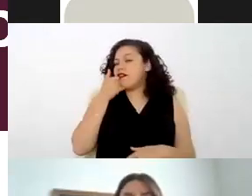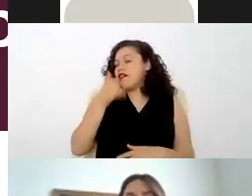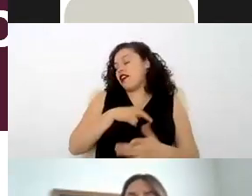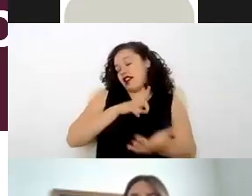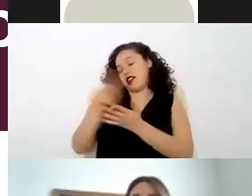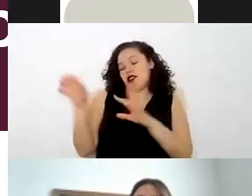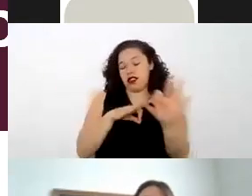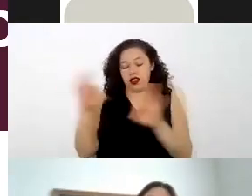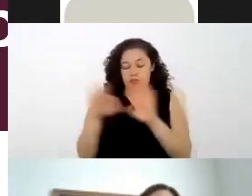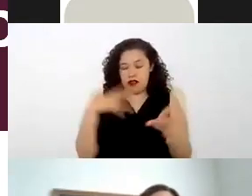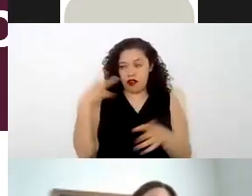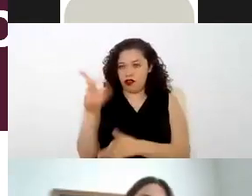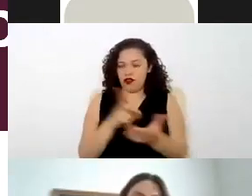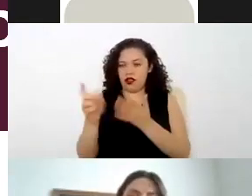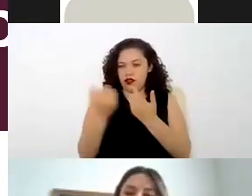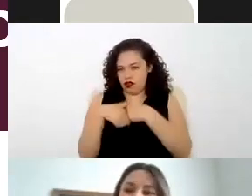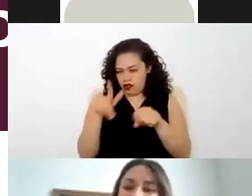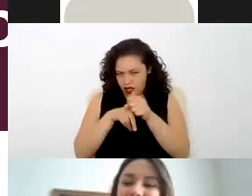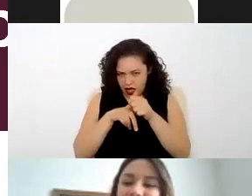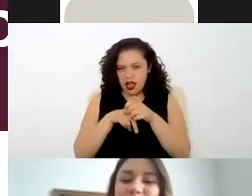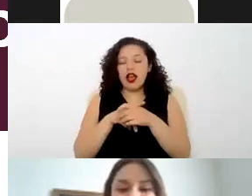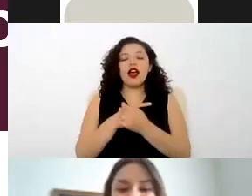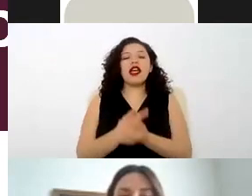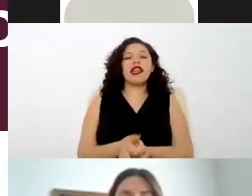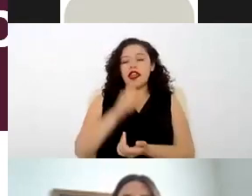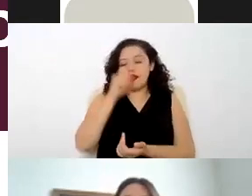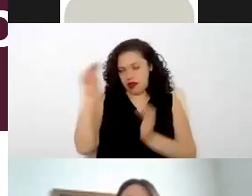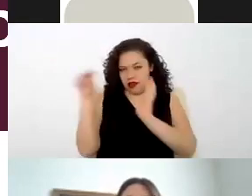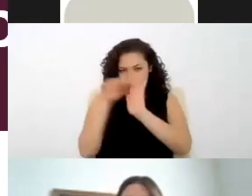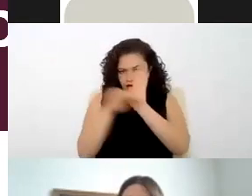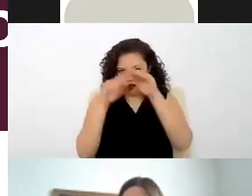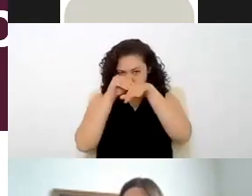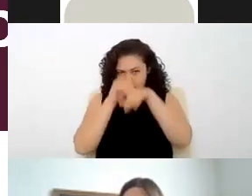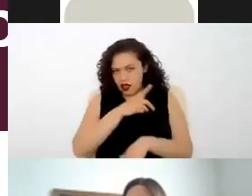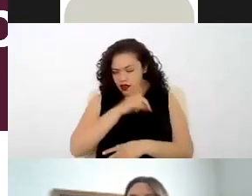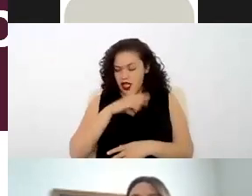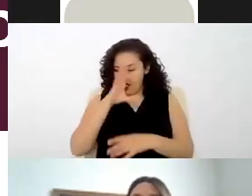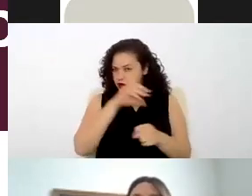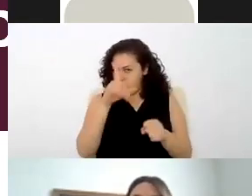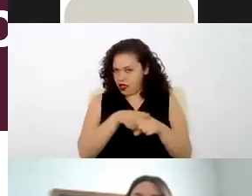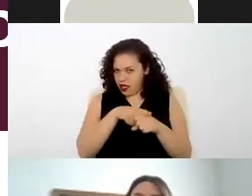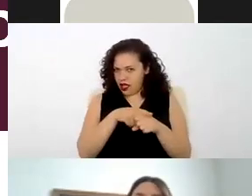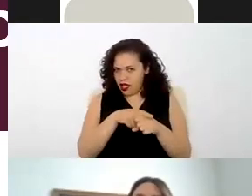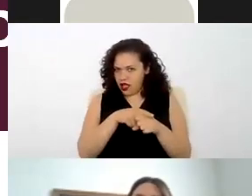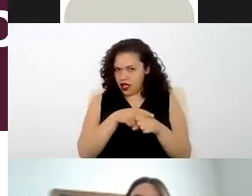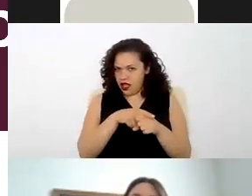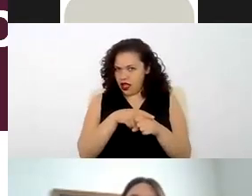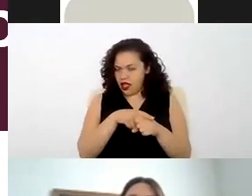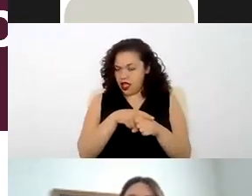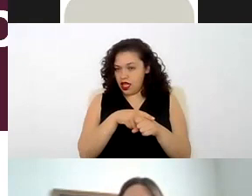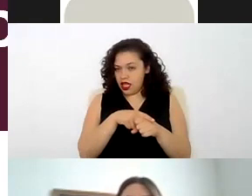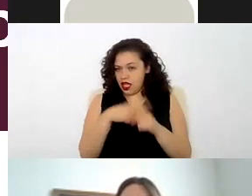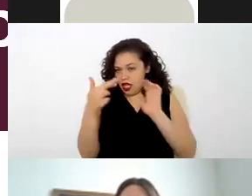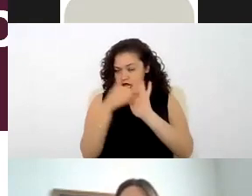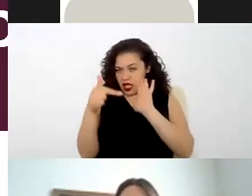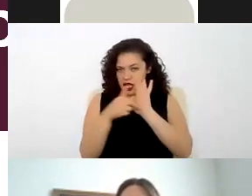laboral es un derecho social y que justo se guía con normas muy en específicas que no sigue ni el derecho público ni